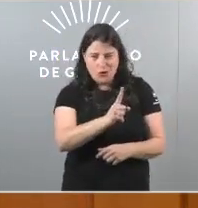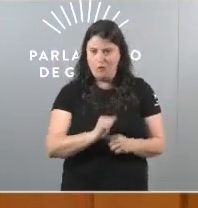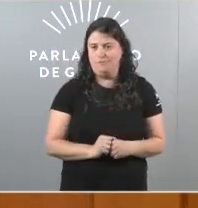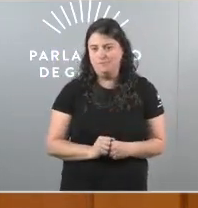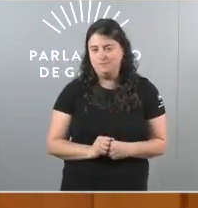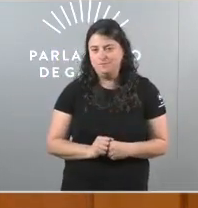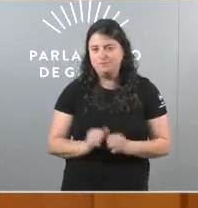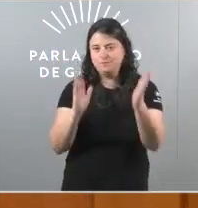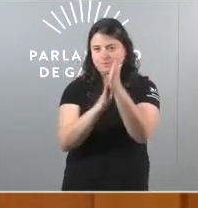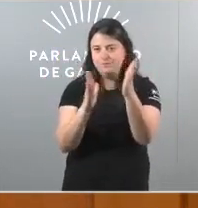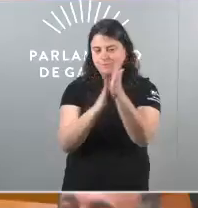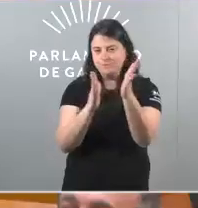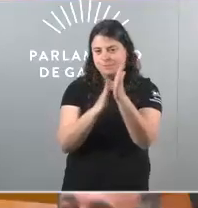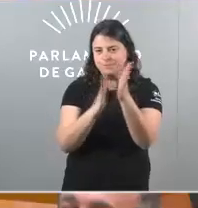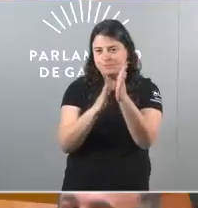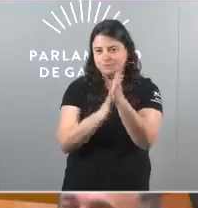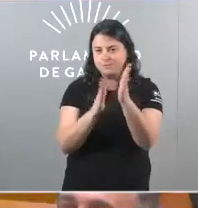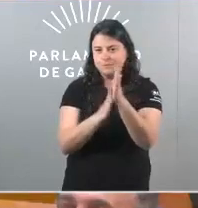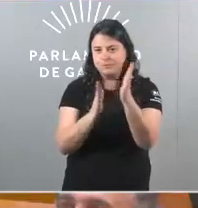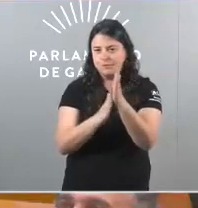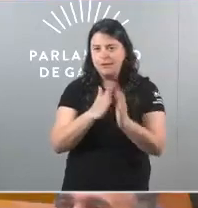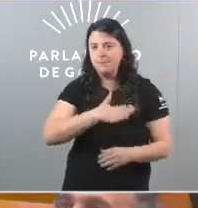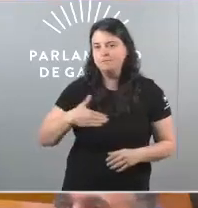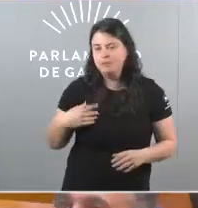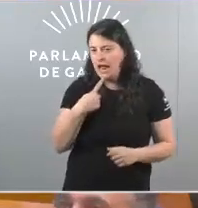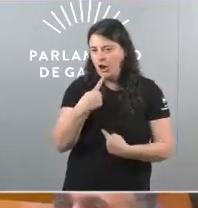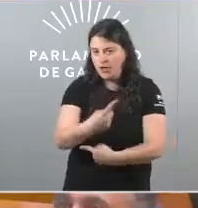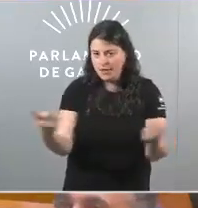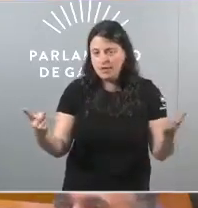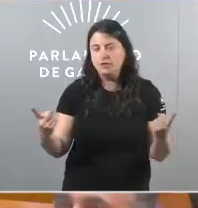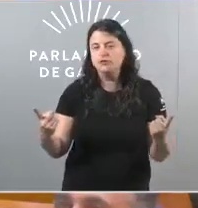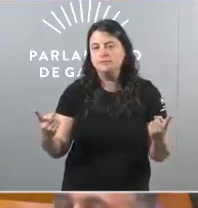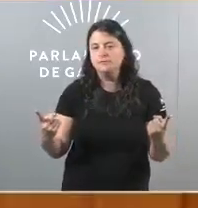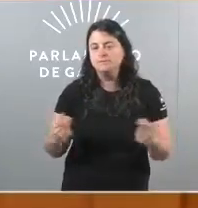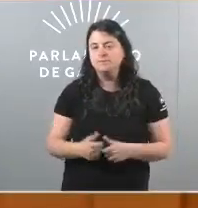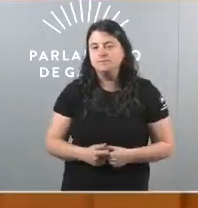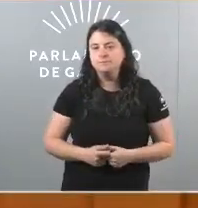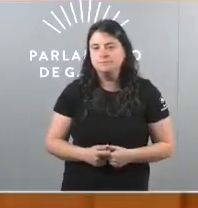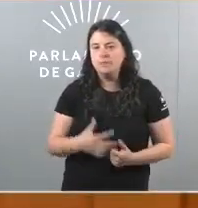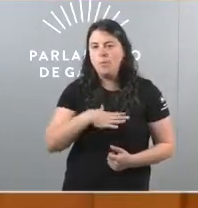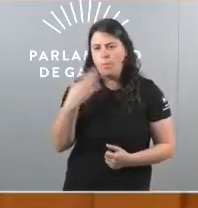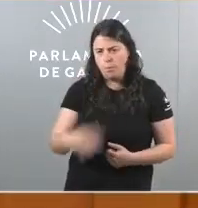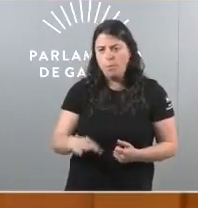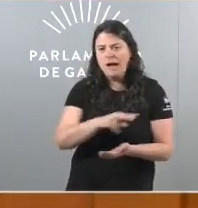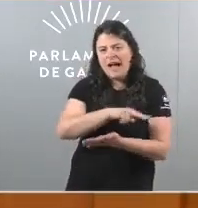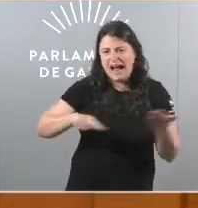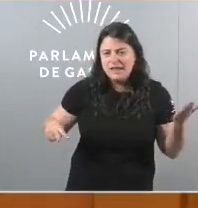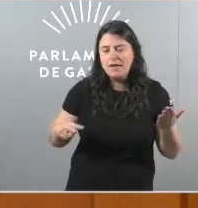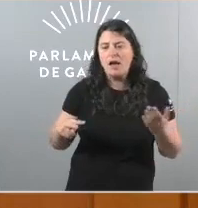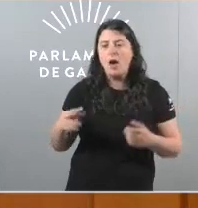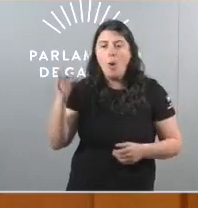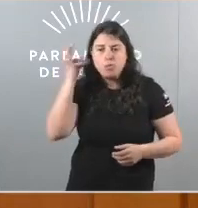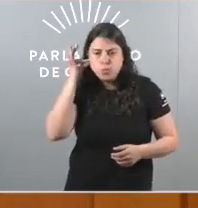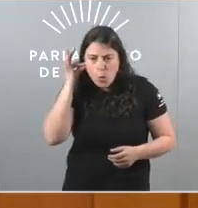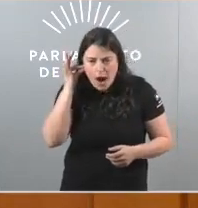Quero decirvos que é posible unha Galiza na que as mulleres se xamos